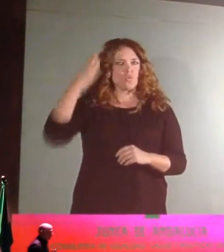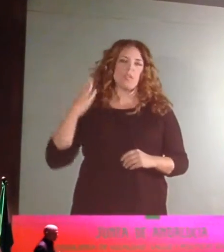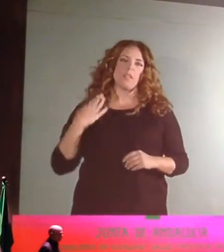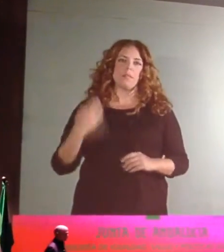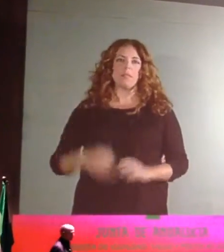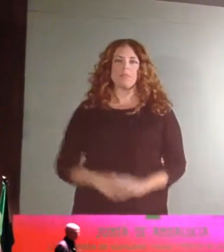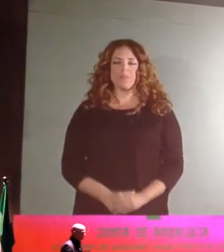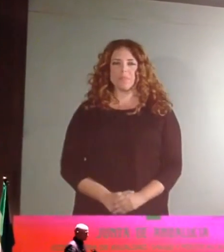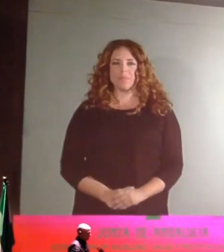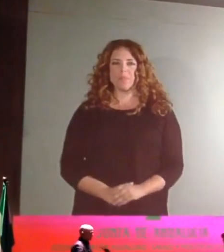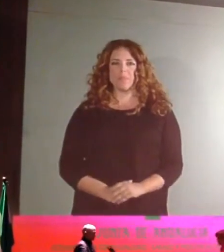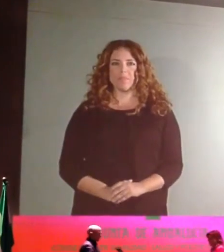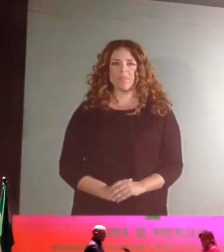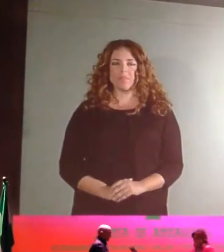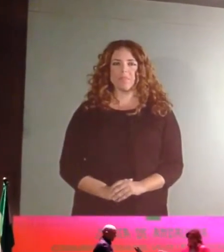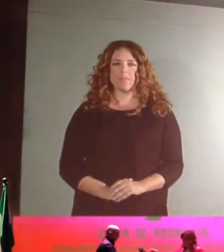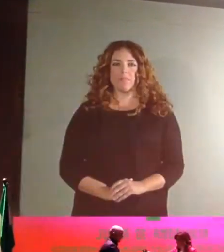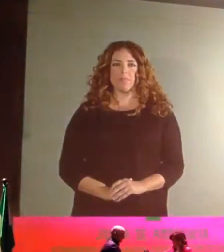Aplausos.